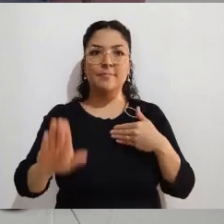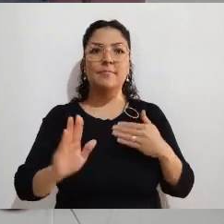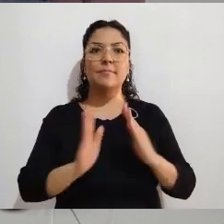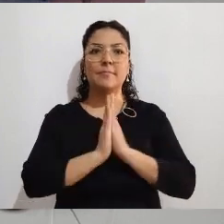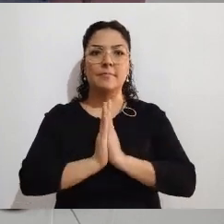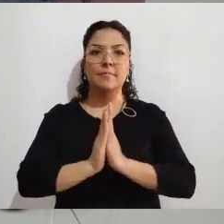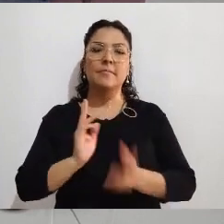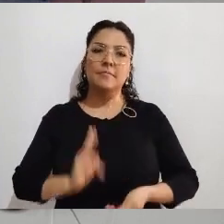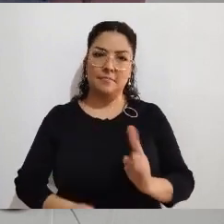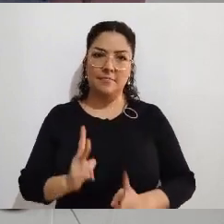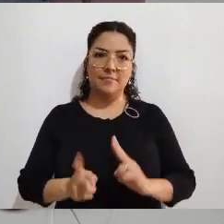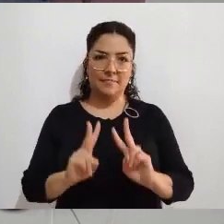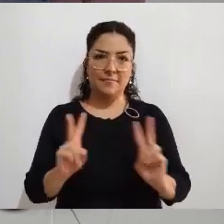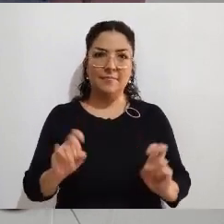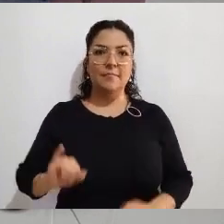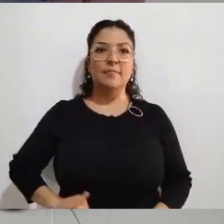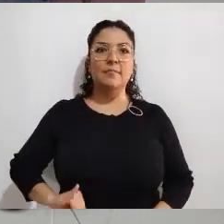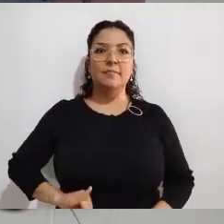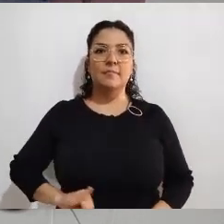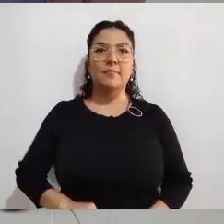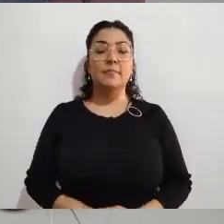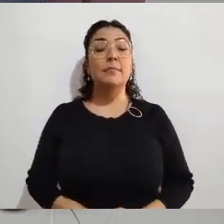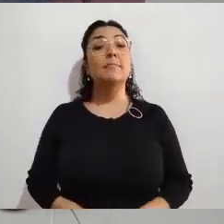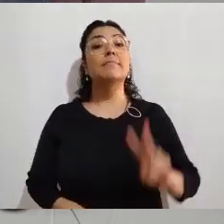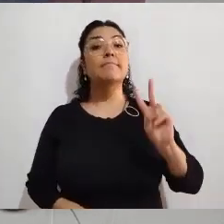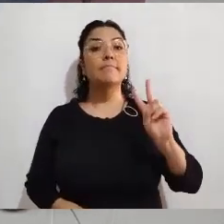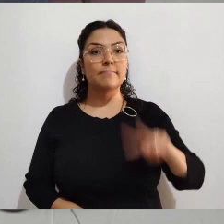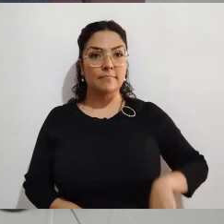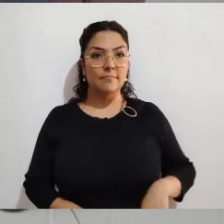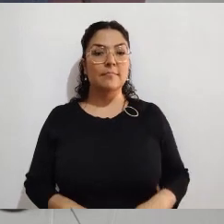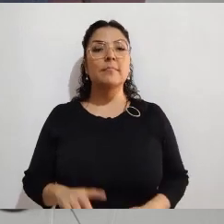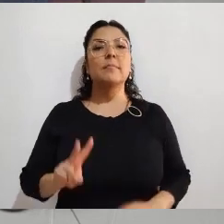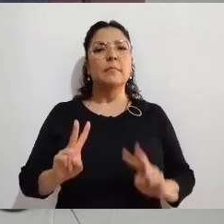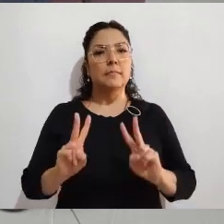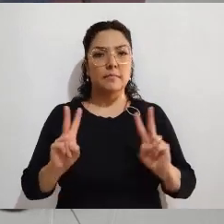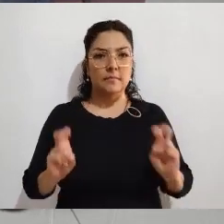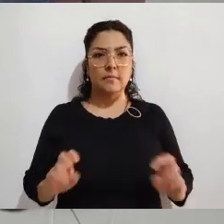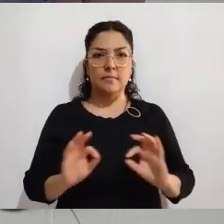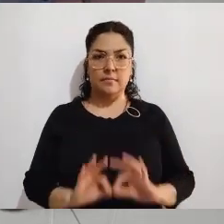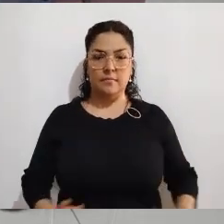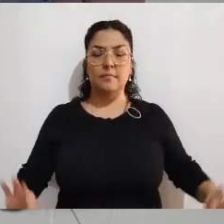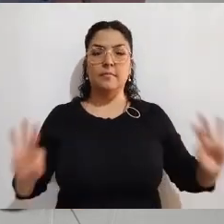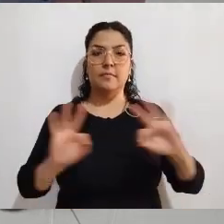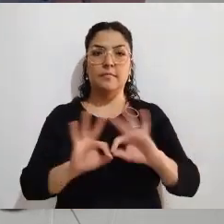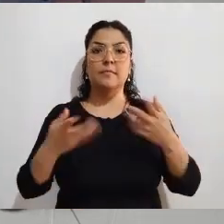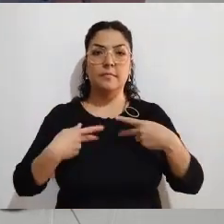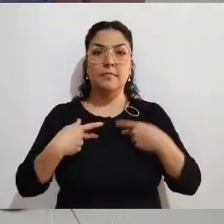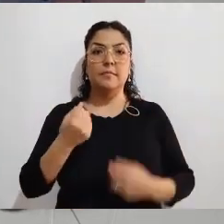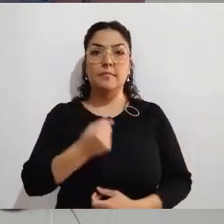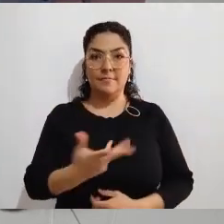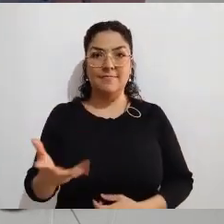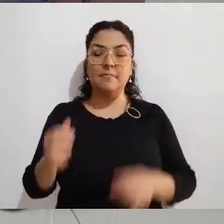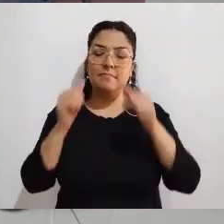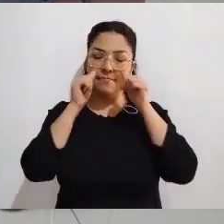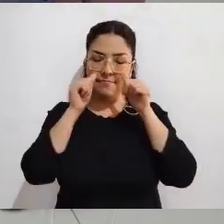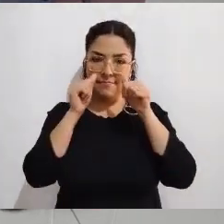platicar. En esta ocasión, yo creo que es un tema interesante. Claro que sí. De hecho, un tema muy ad hoc ahorita, un tema que sabemos que le interesa mucho a la